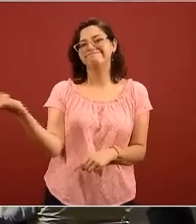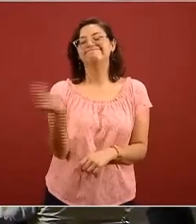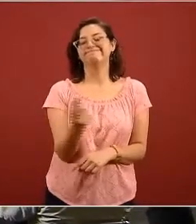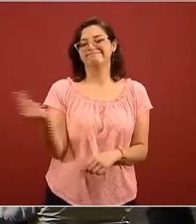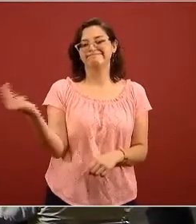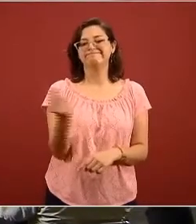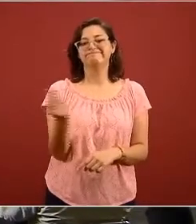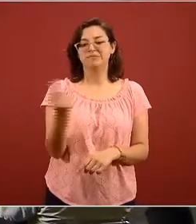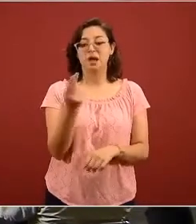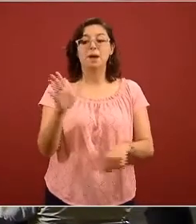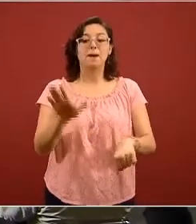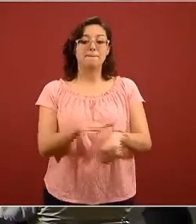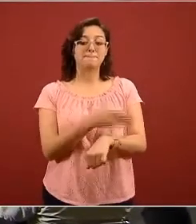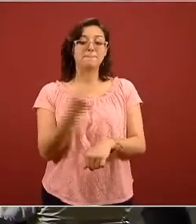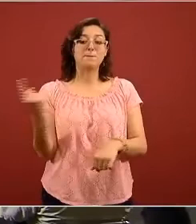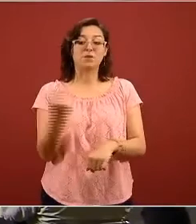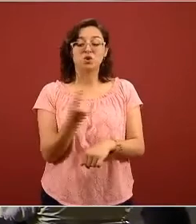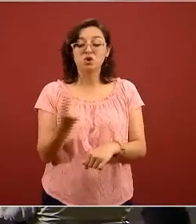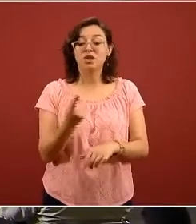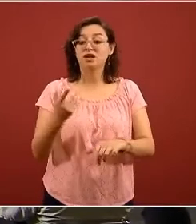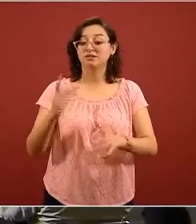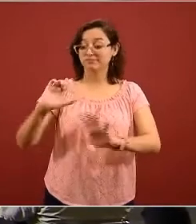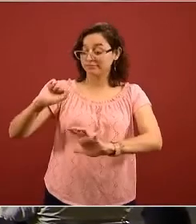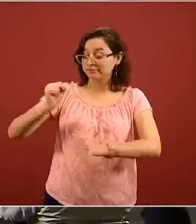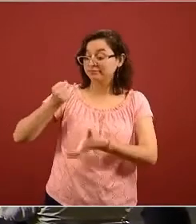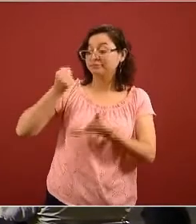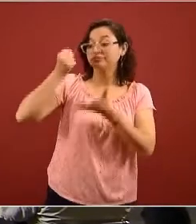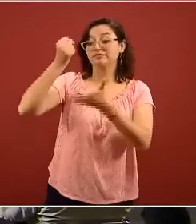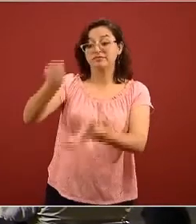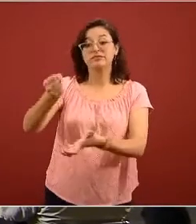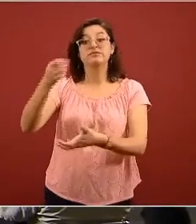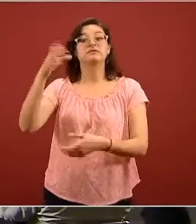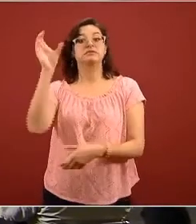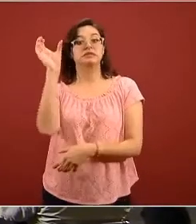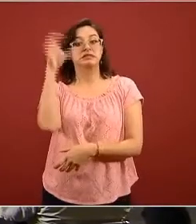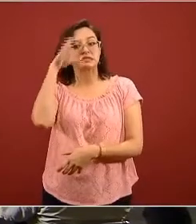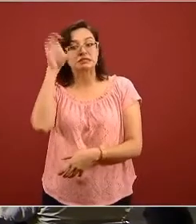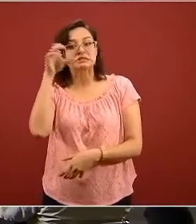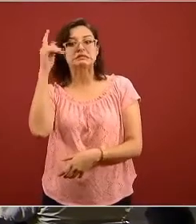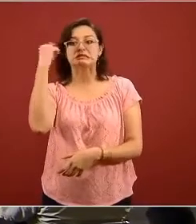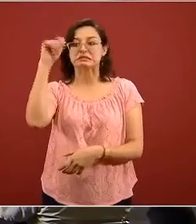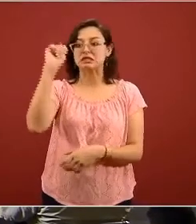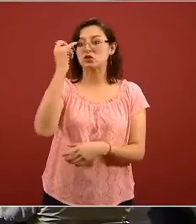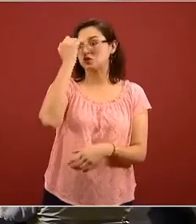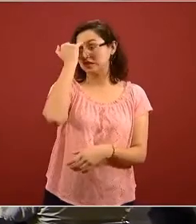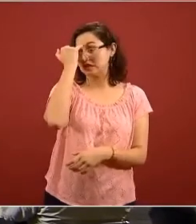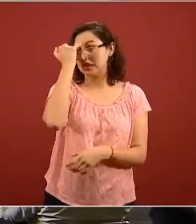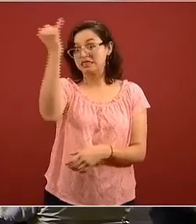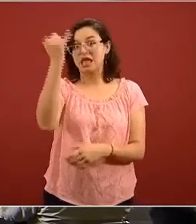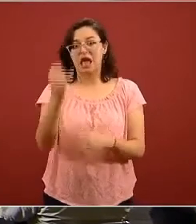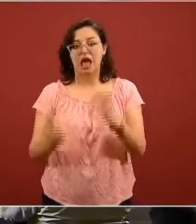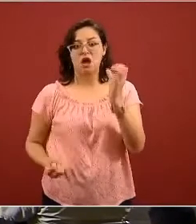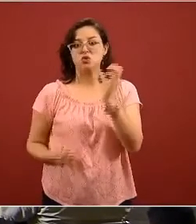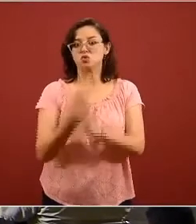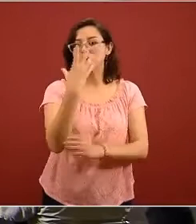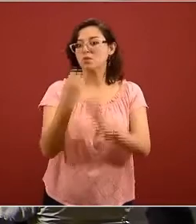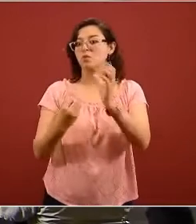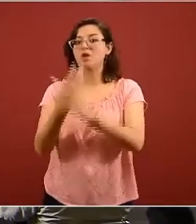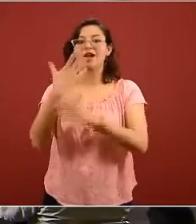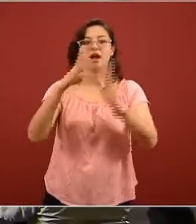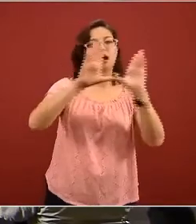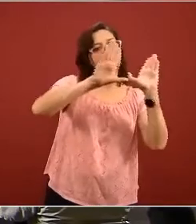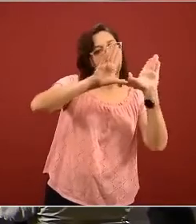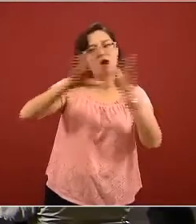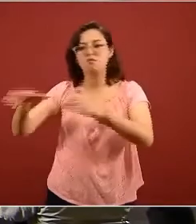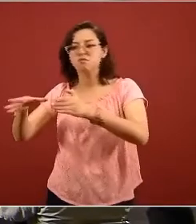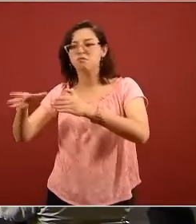realmente estos recursos científicos tecnológicos y de innovación se canalicen para aportar al